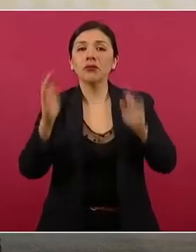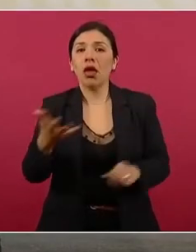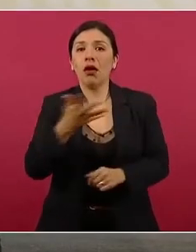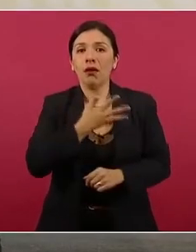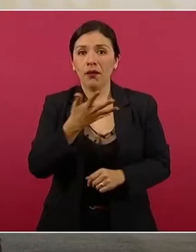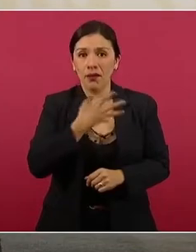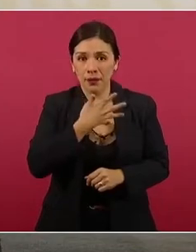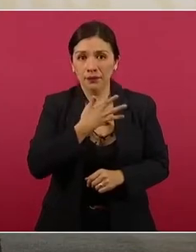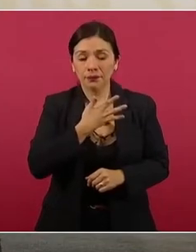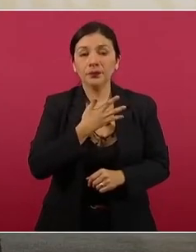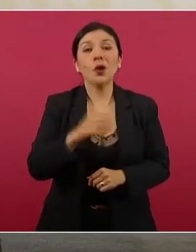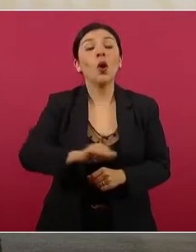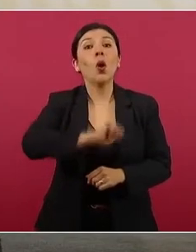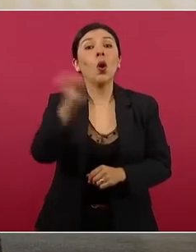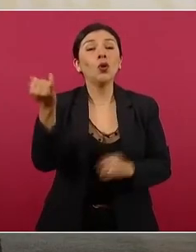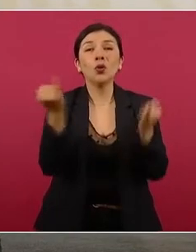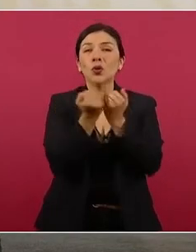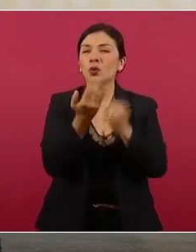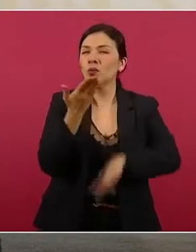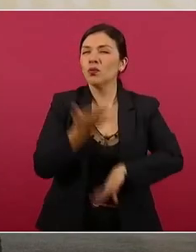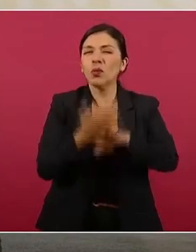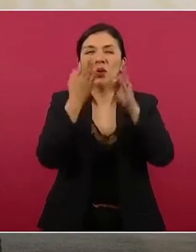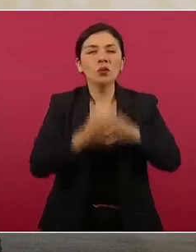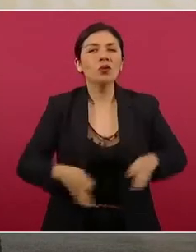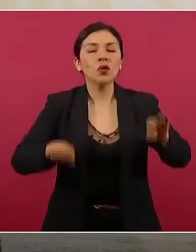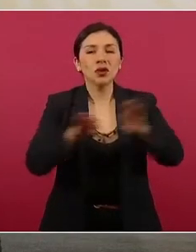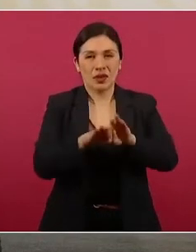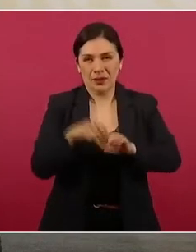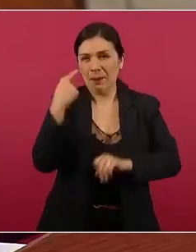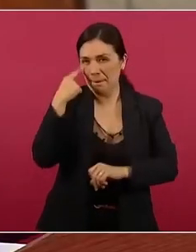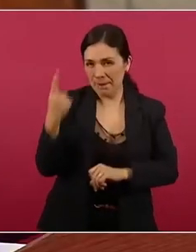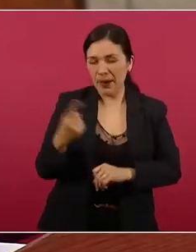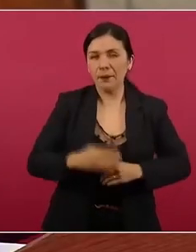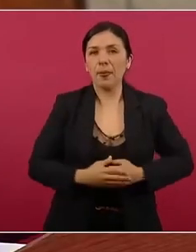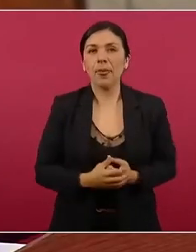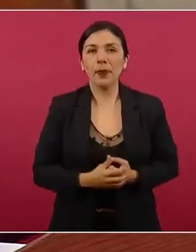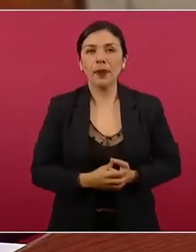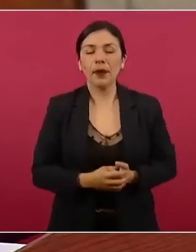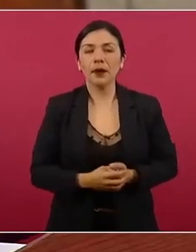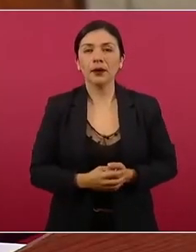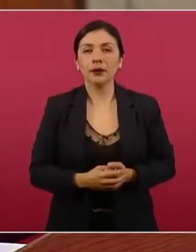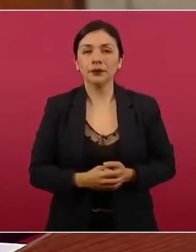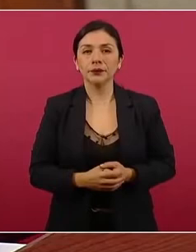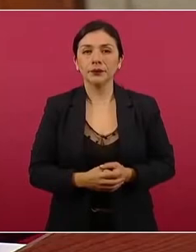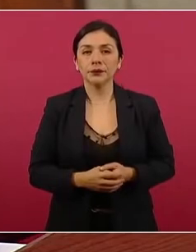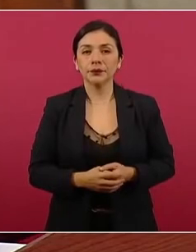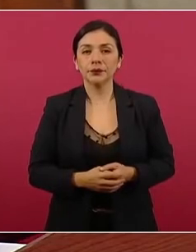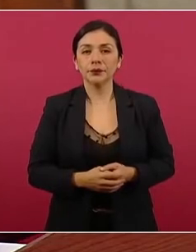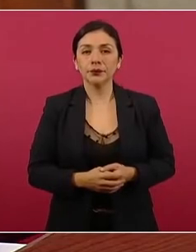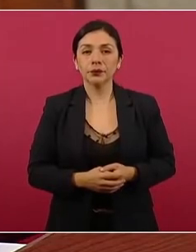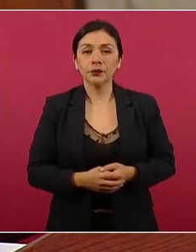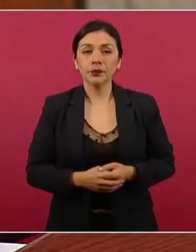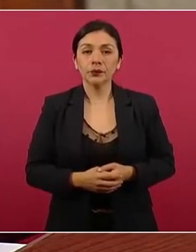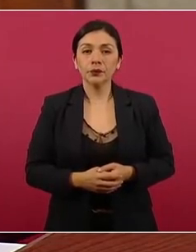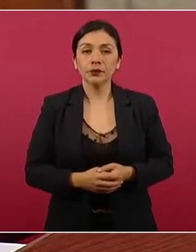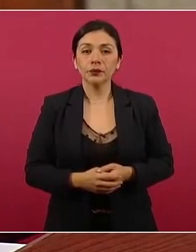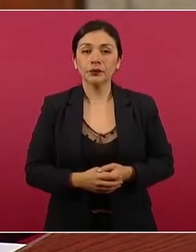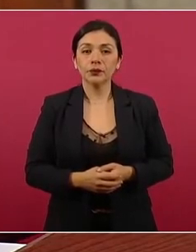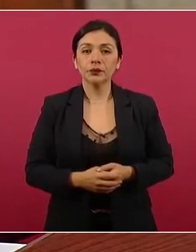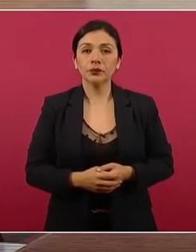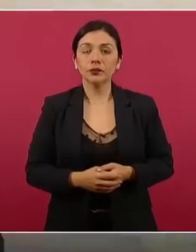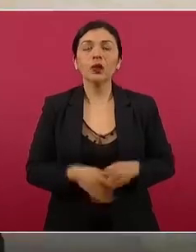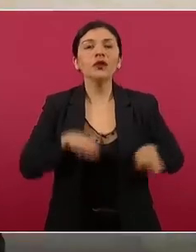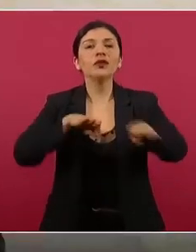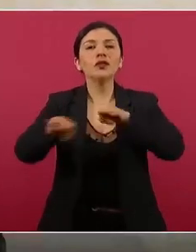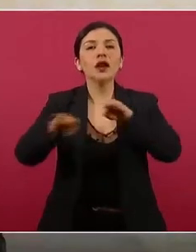Seguro. Y lo otro que es muy importante es lo que sigue, el salario